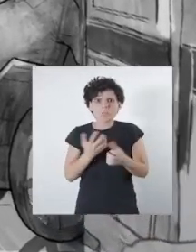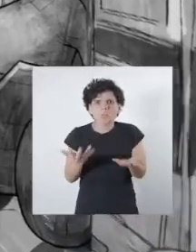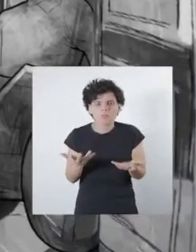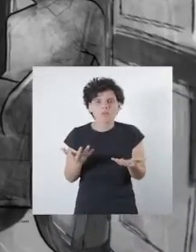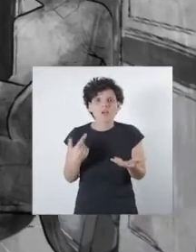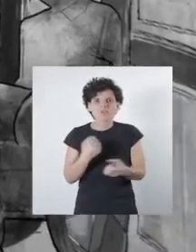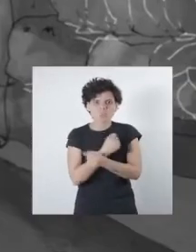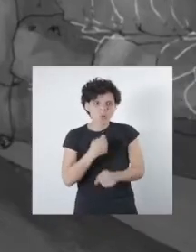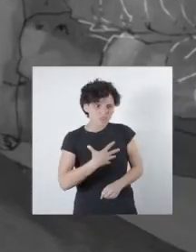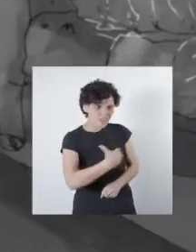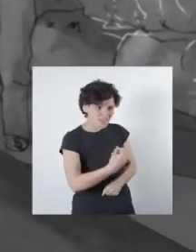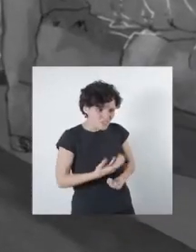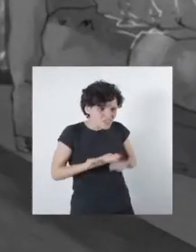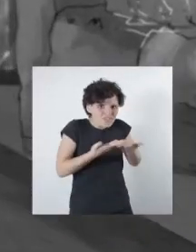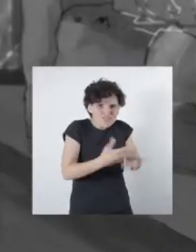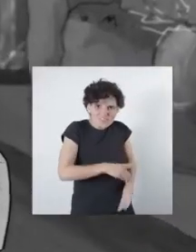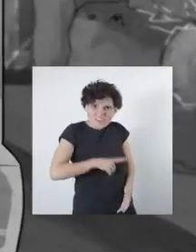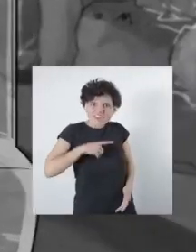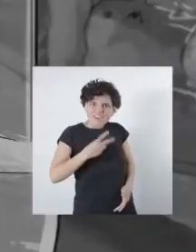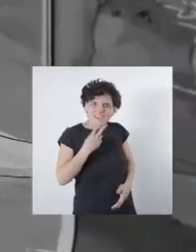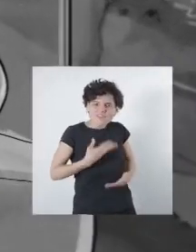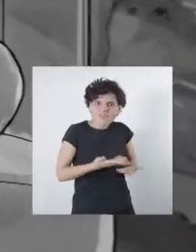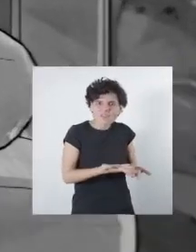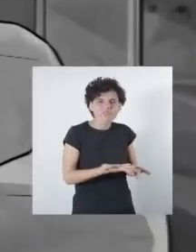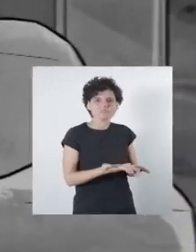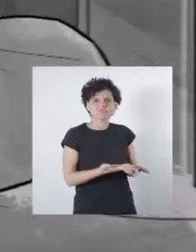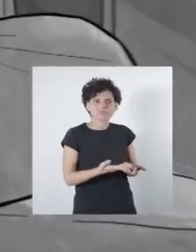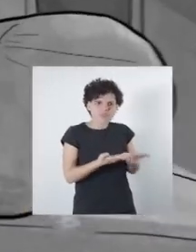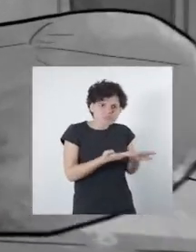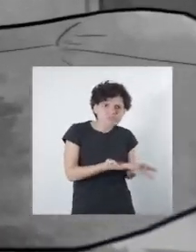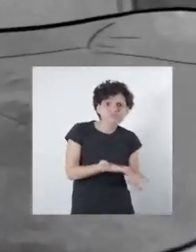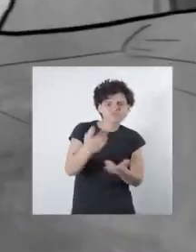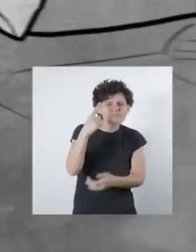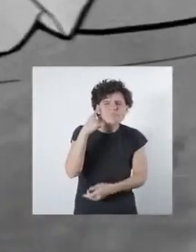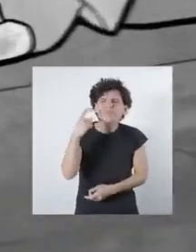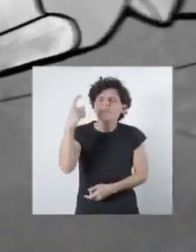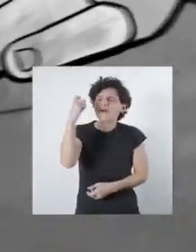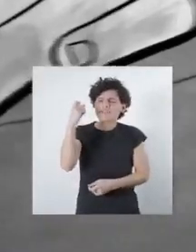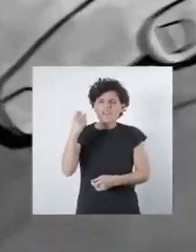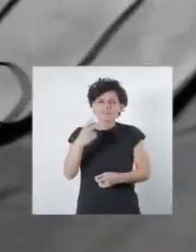hijos una vida digna. Una vida donde puedan imaginar y crear su propio camino.